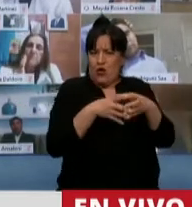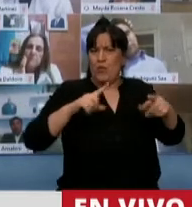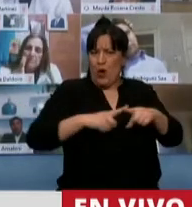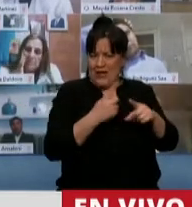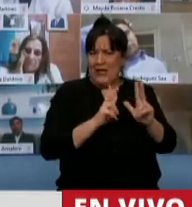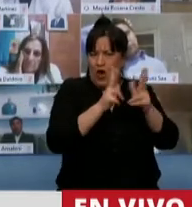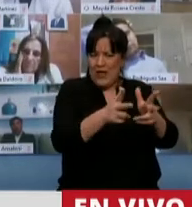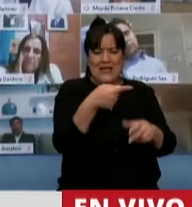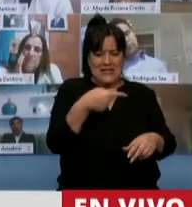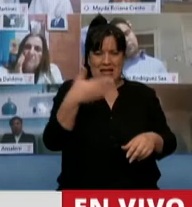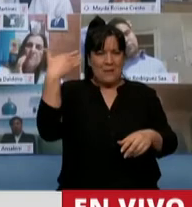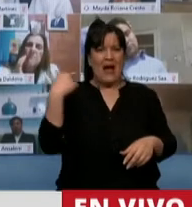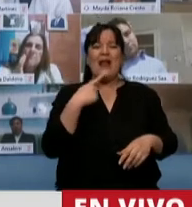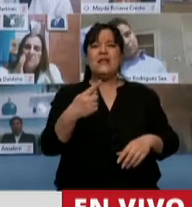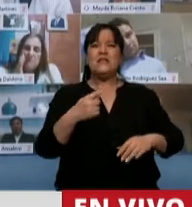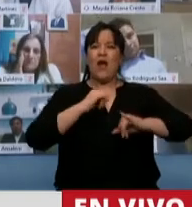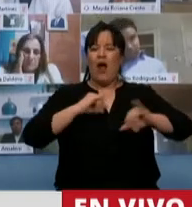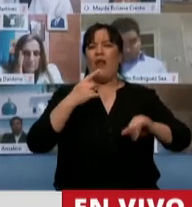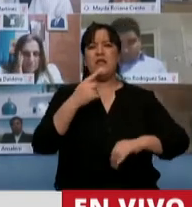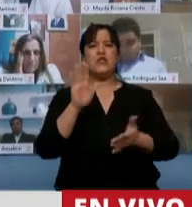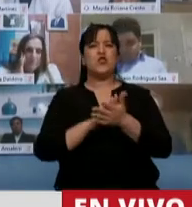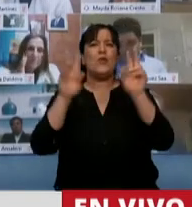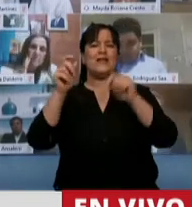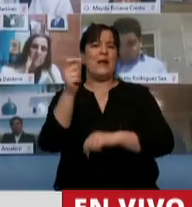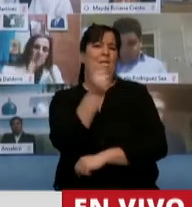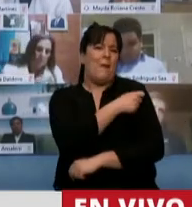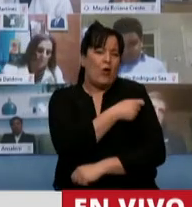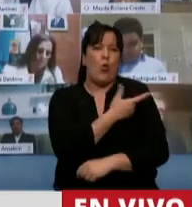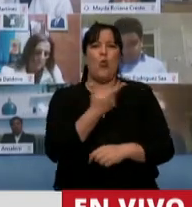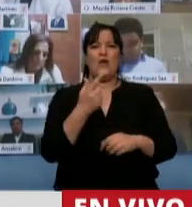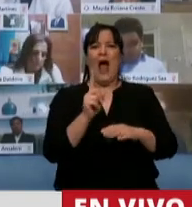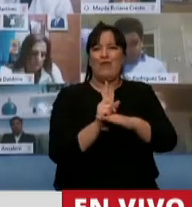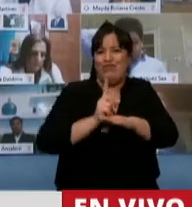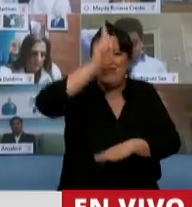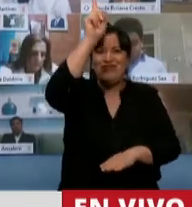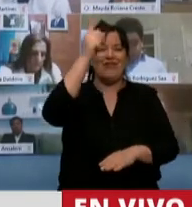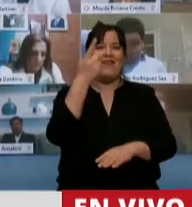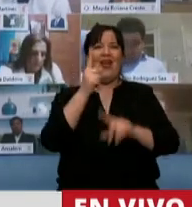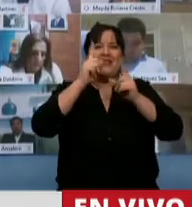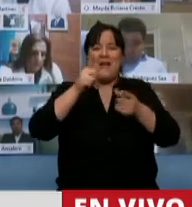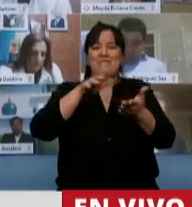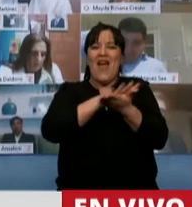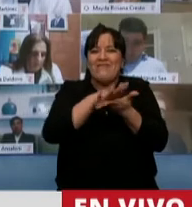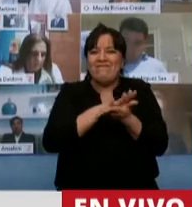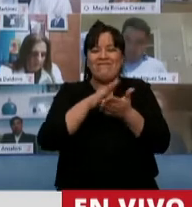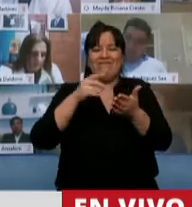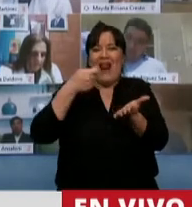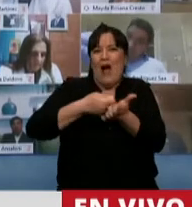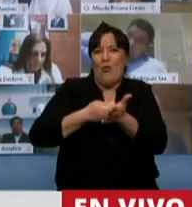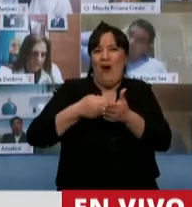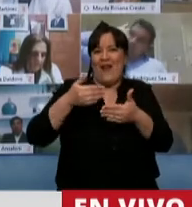semanas, con el gobierno anunciando la vacuna, el satélite, la renegociación de la deuda con los acreedores privados.